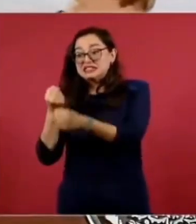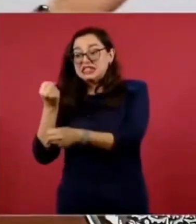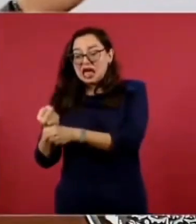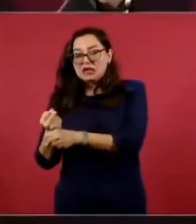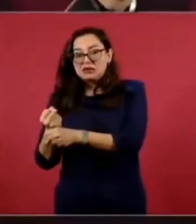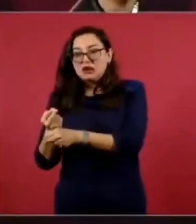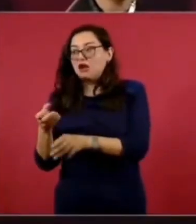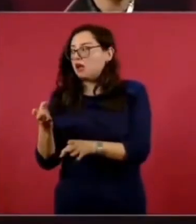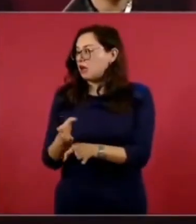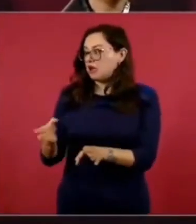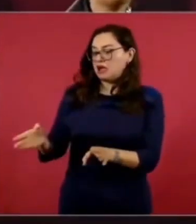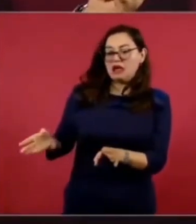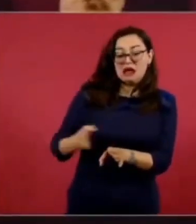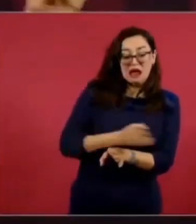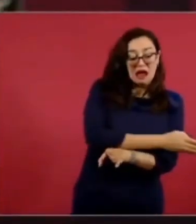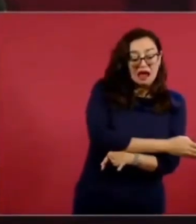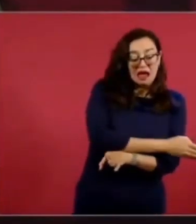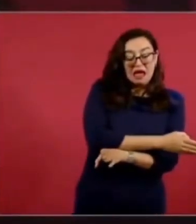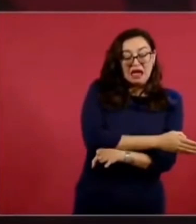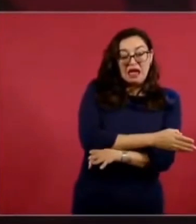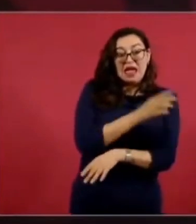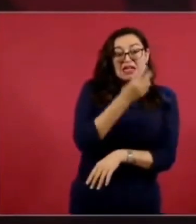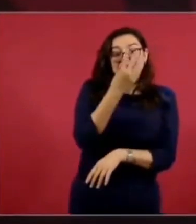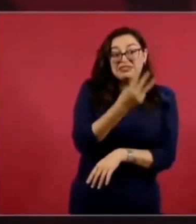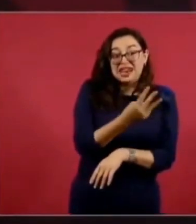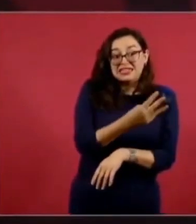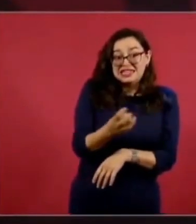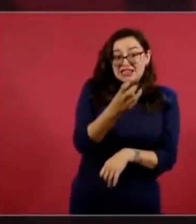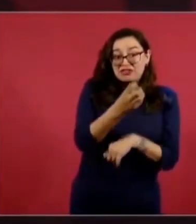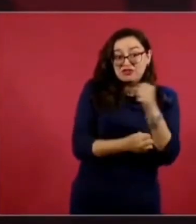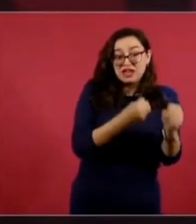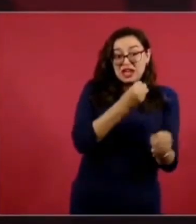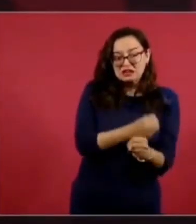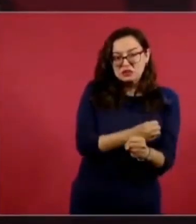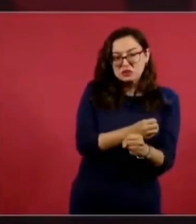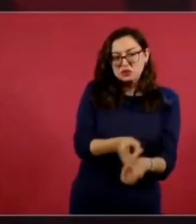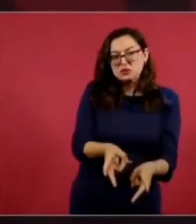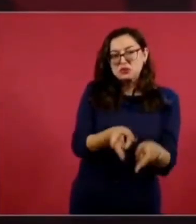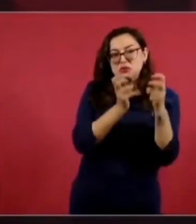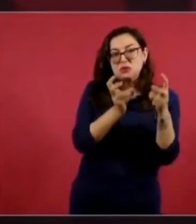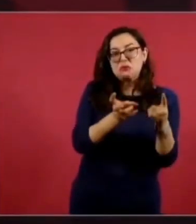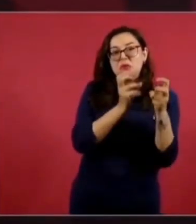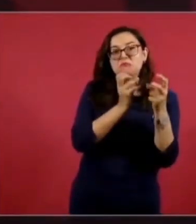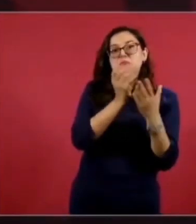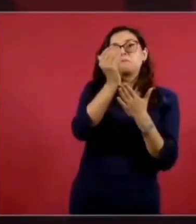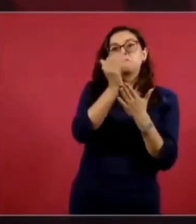plata en tres siglos, cuando la colonia.